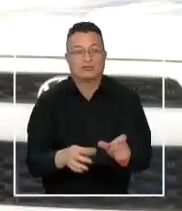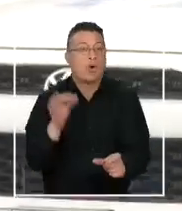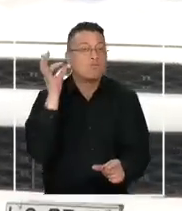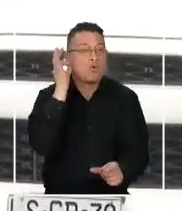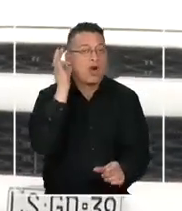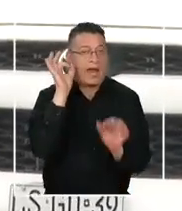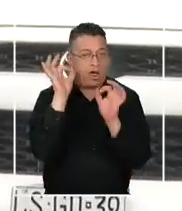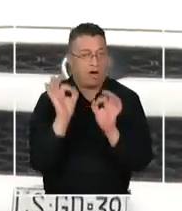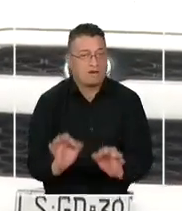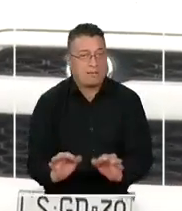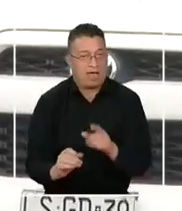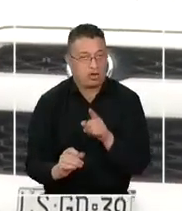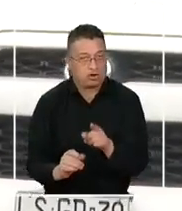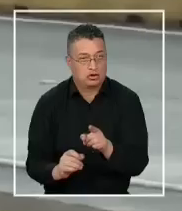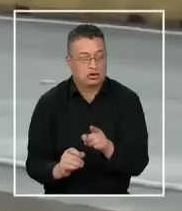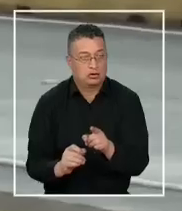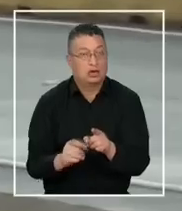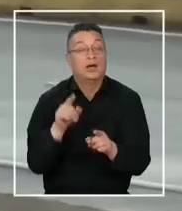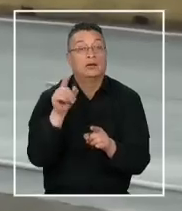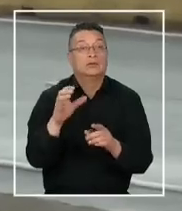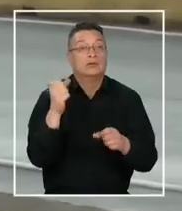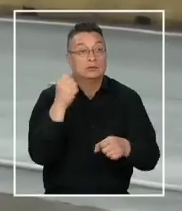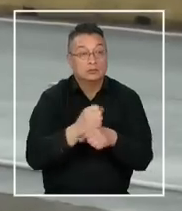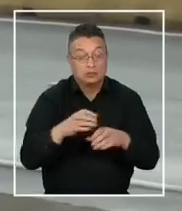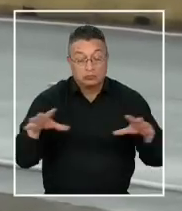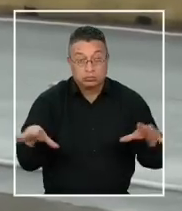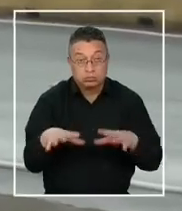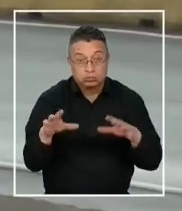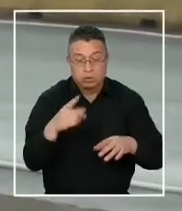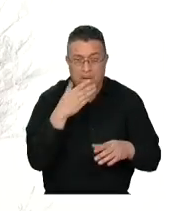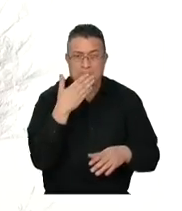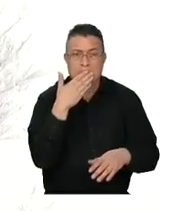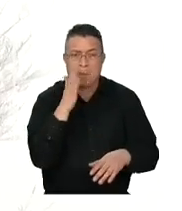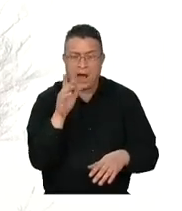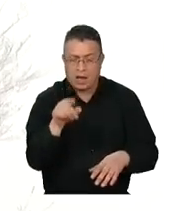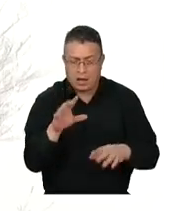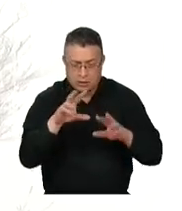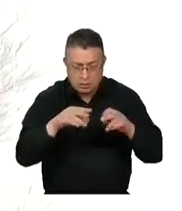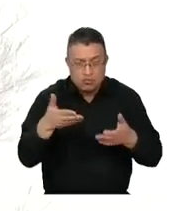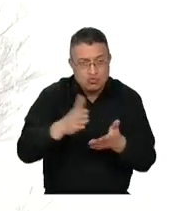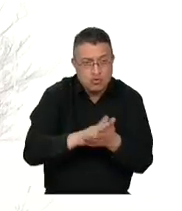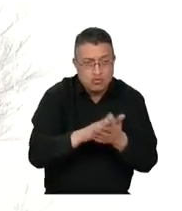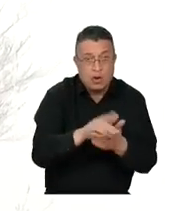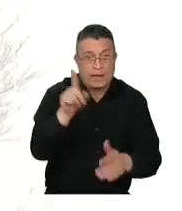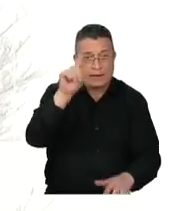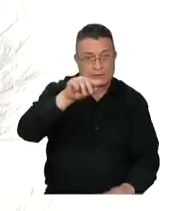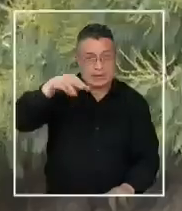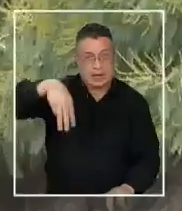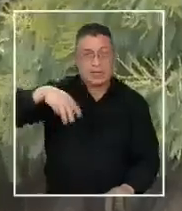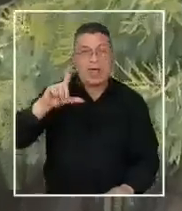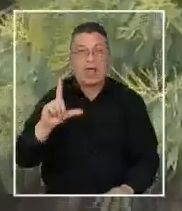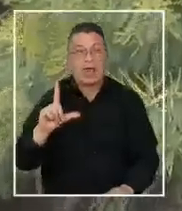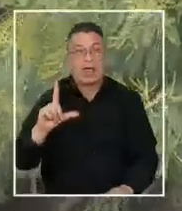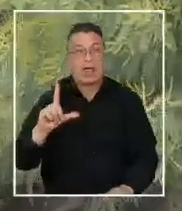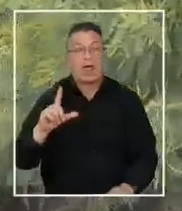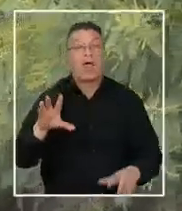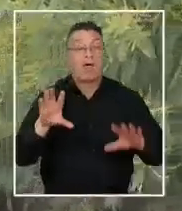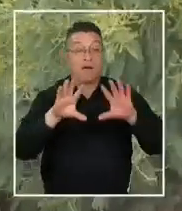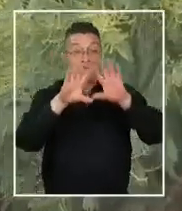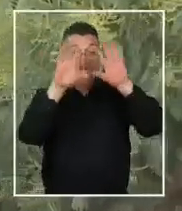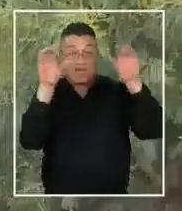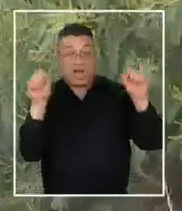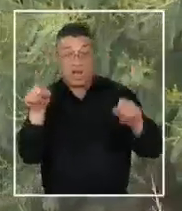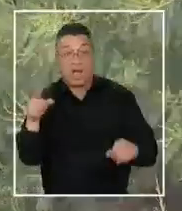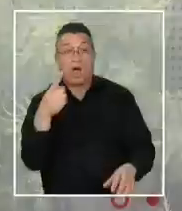femenino. A los trabajos de búsqueda se sumó un equipo de antropología forense del servicio médico legal. Este martes la Fiscalía acreditó